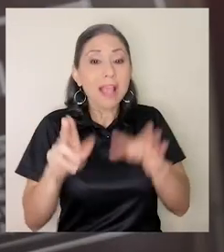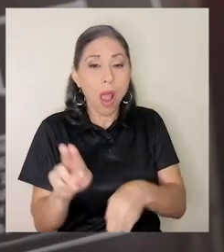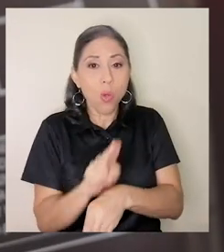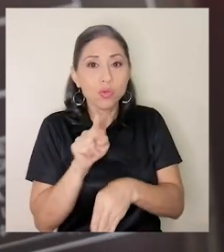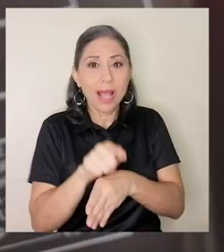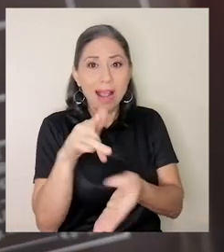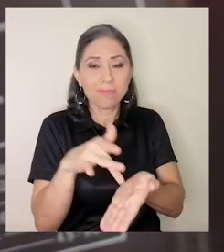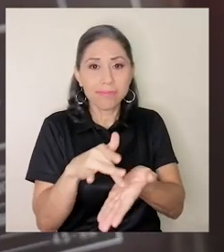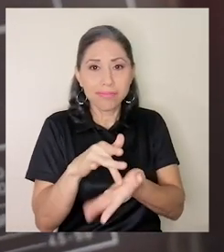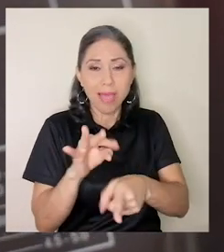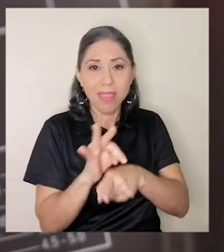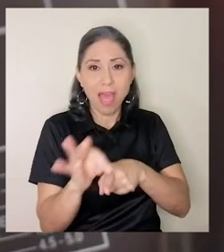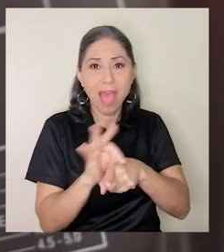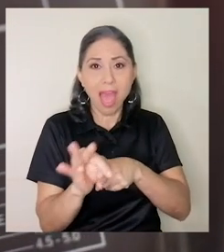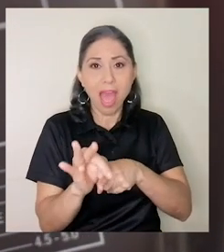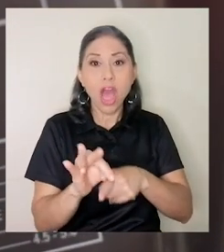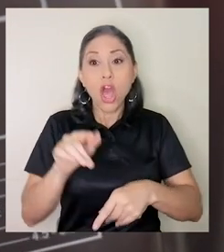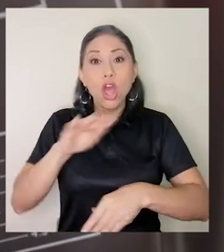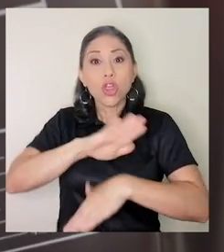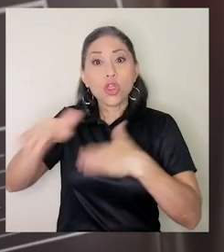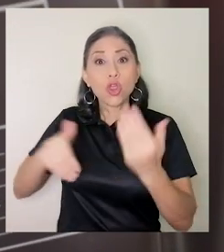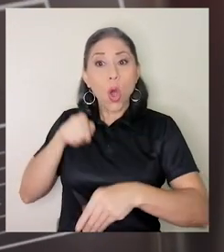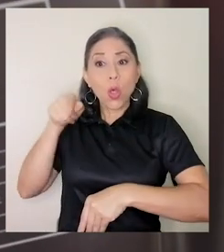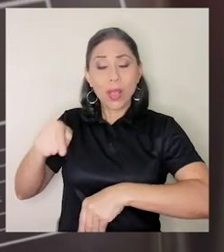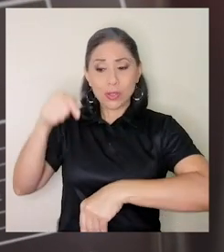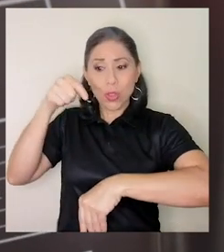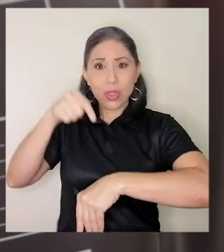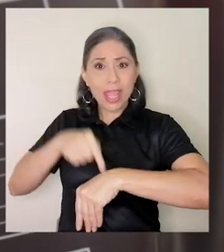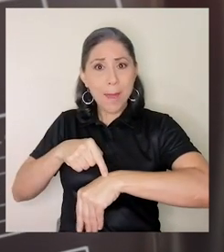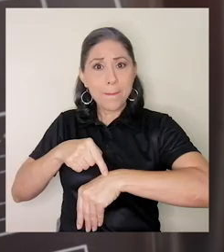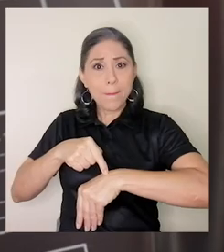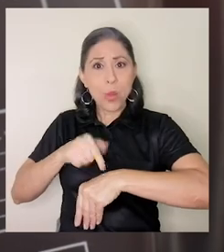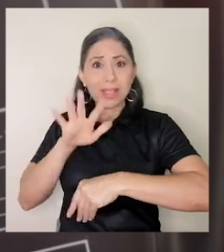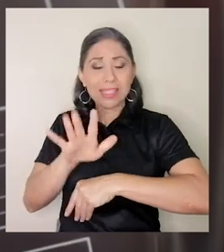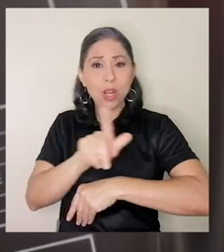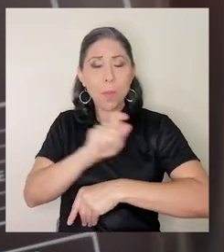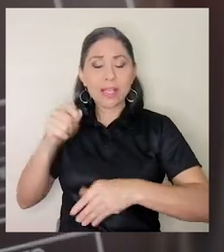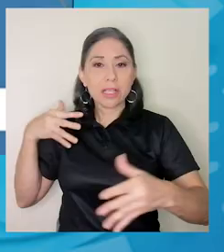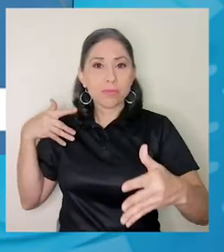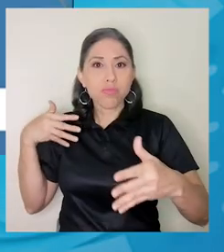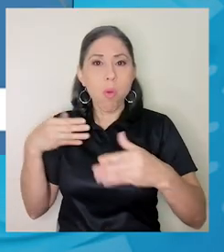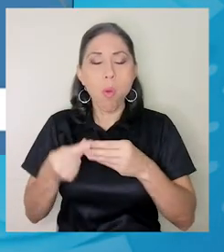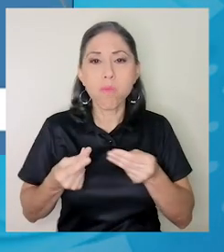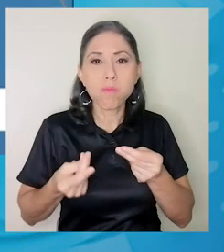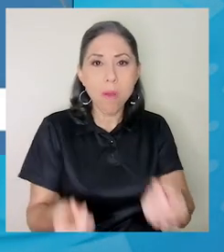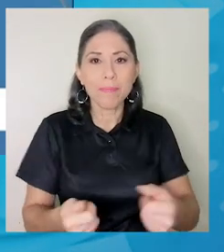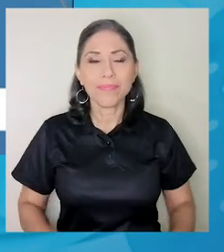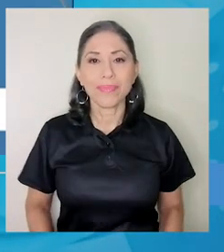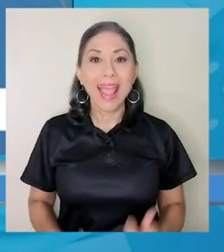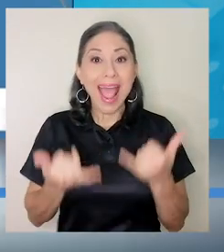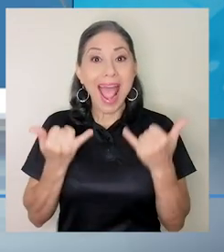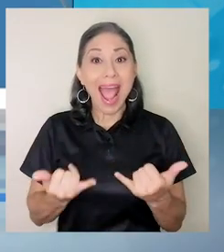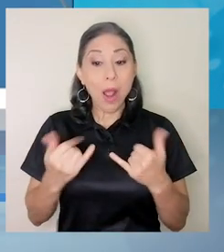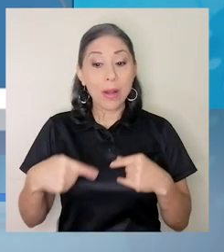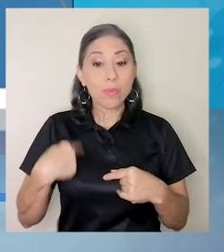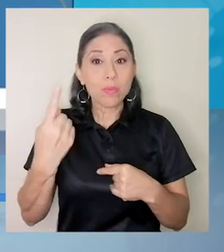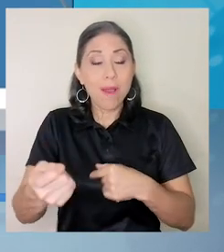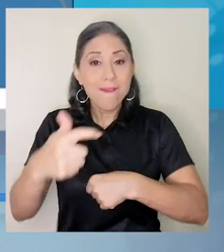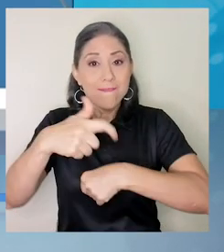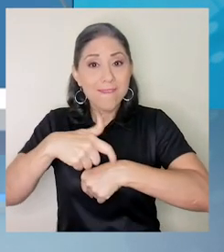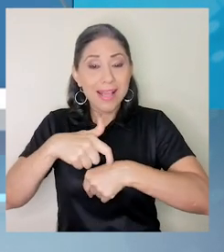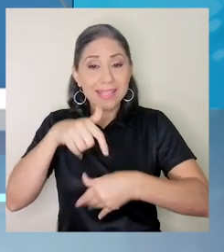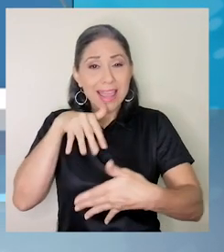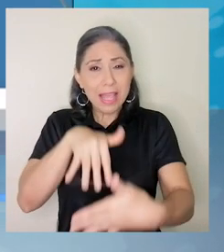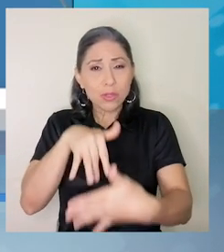Todo esto en un tiempo récord de cinco meses. Viene la fase de estudios clínicos donde vamos